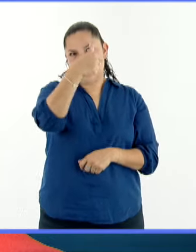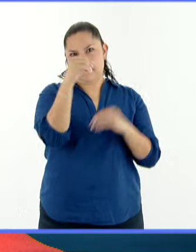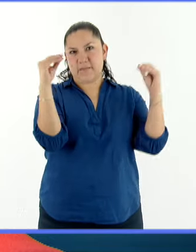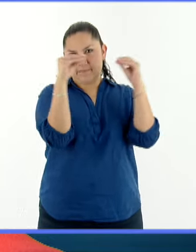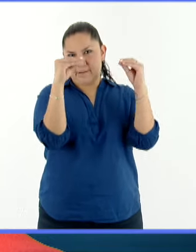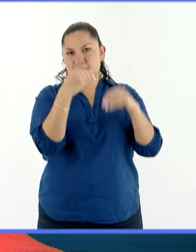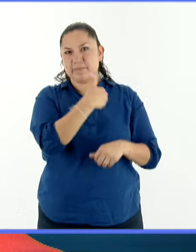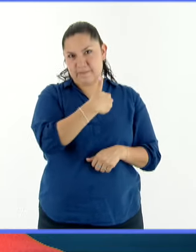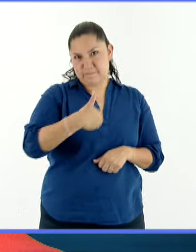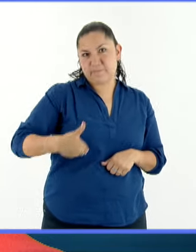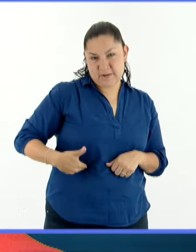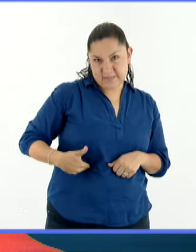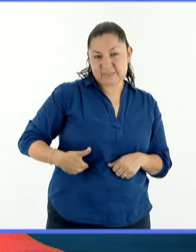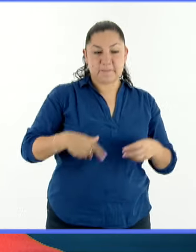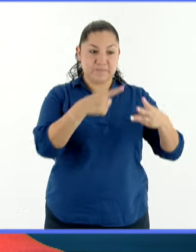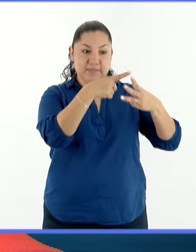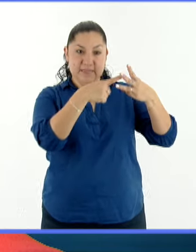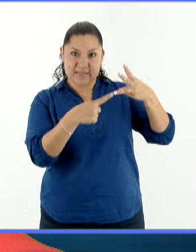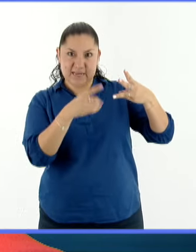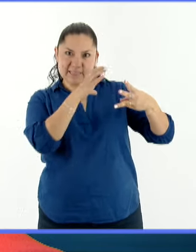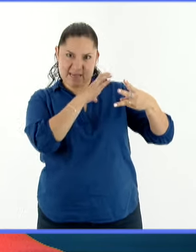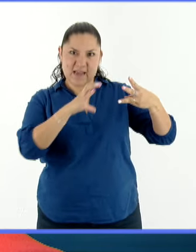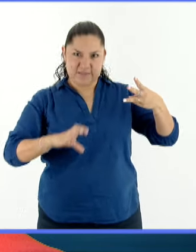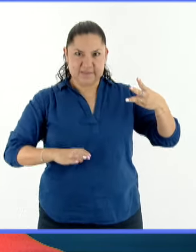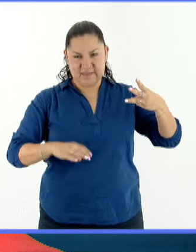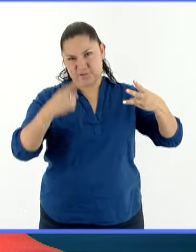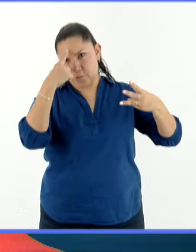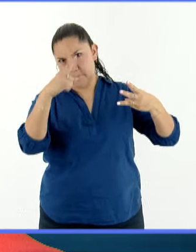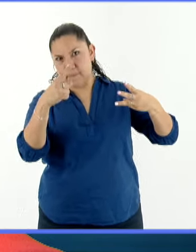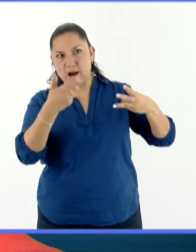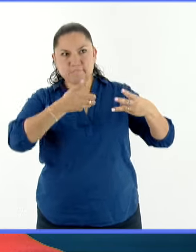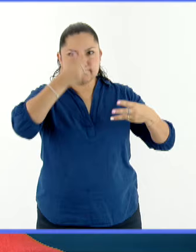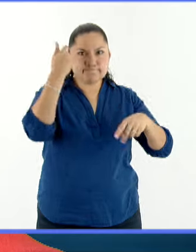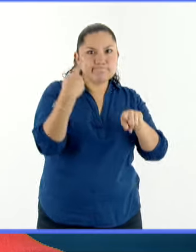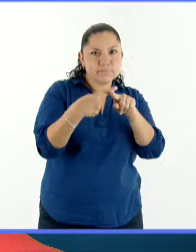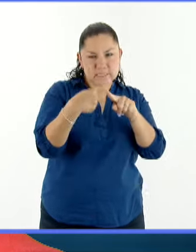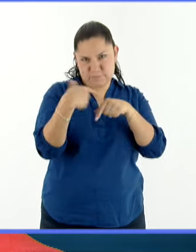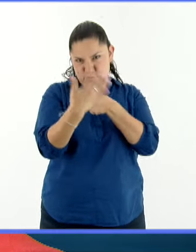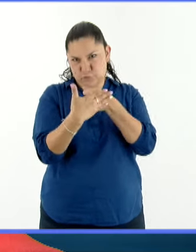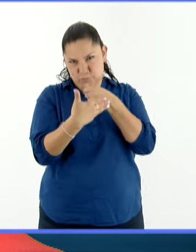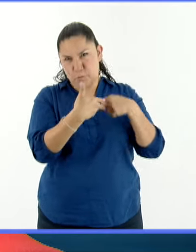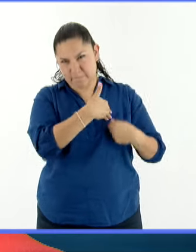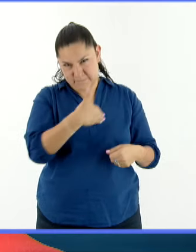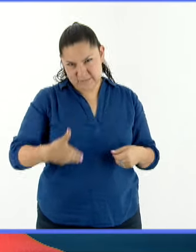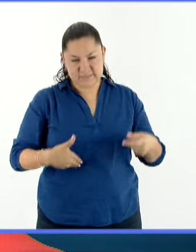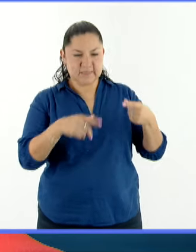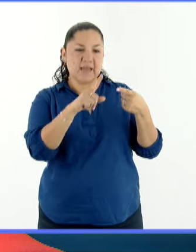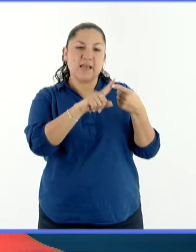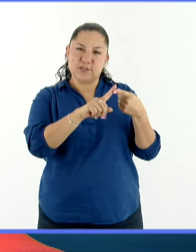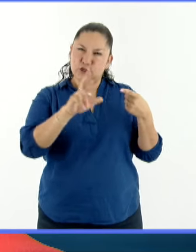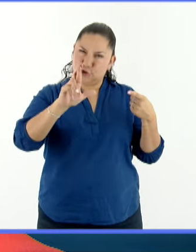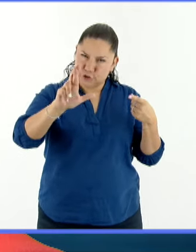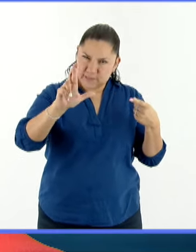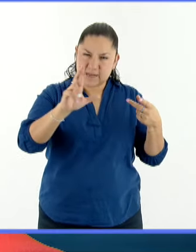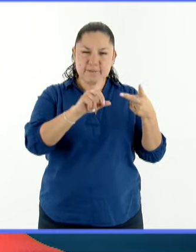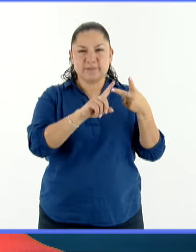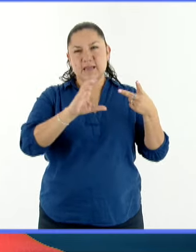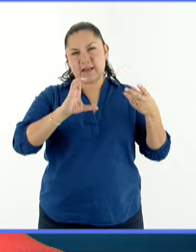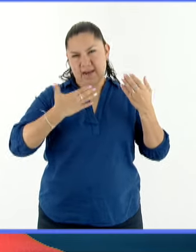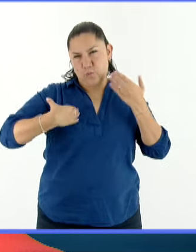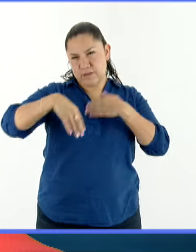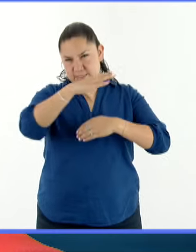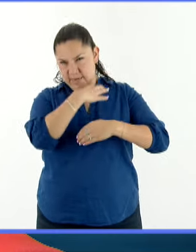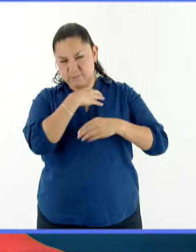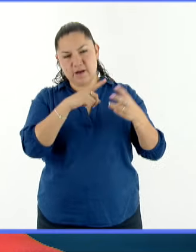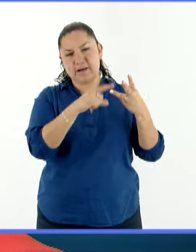presidencial donde participan los tres aspirantes a la presidencia de la República. bueno, Xochitl Galvez, Claudia Sheinbaum y Jorge Álvarez